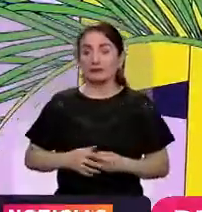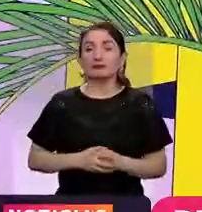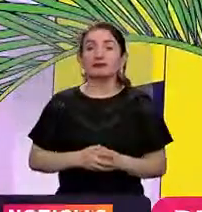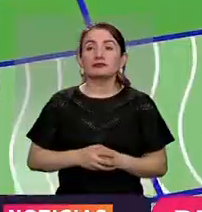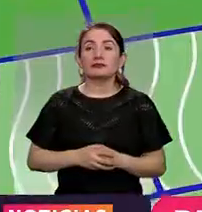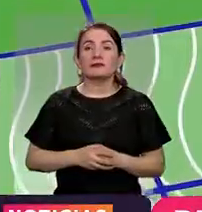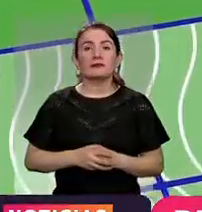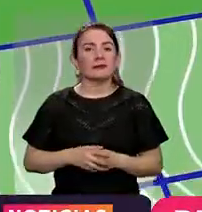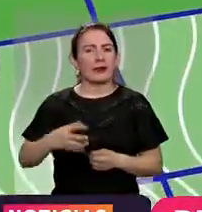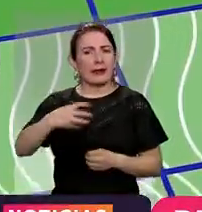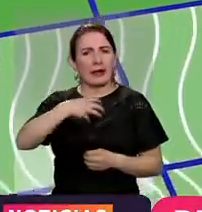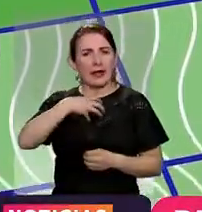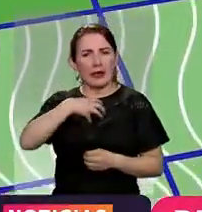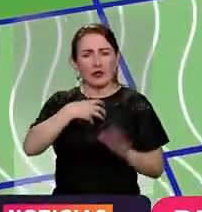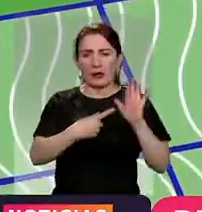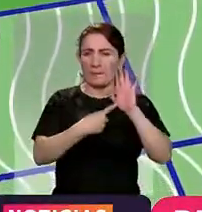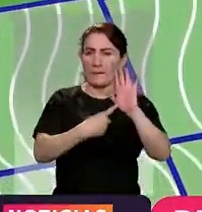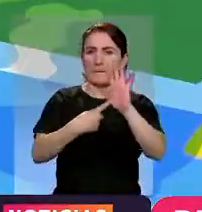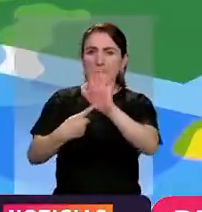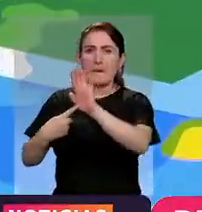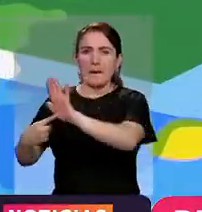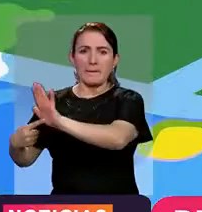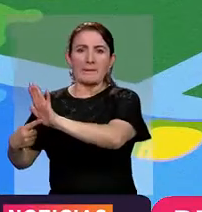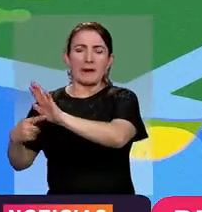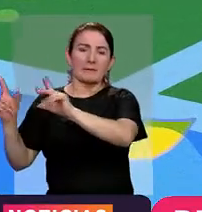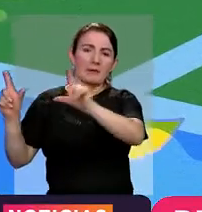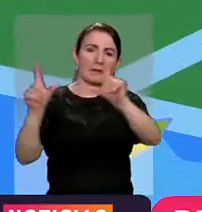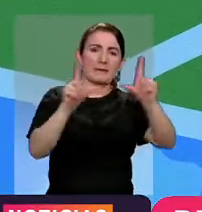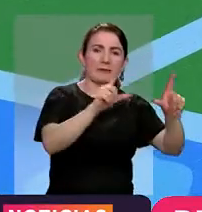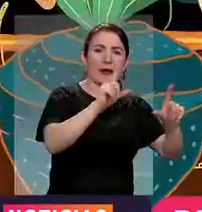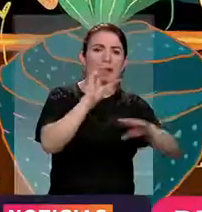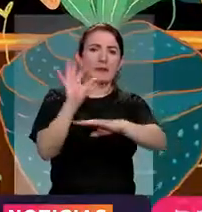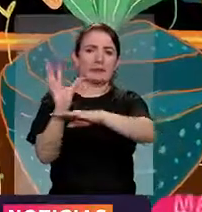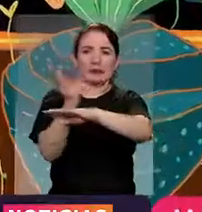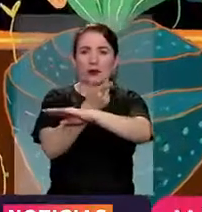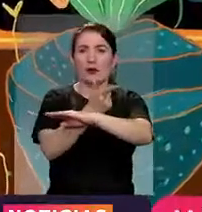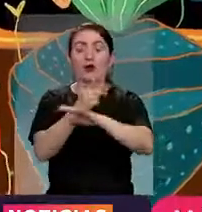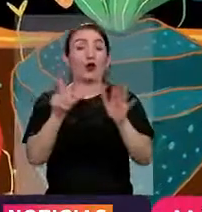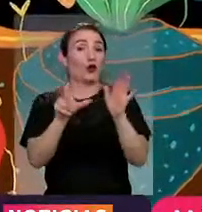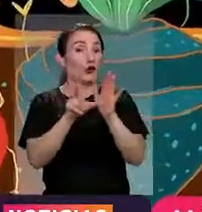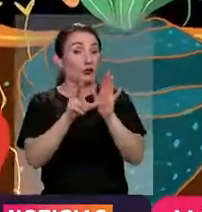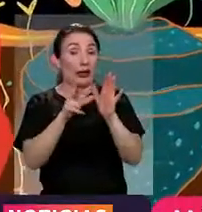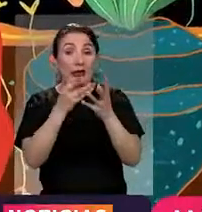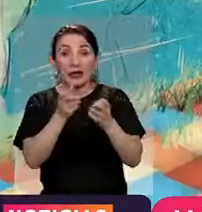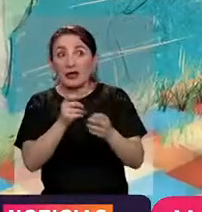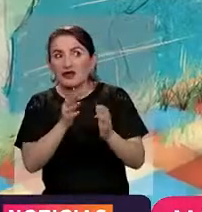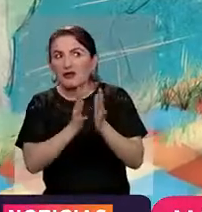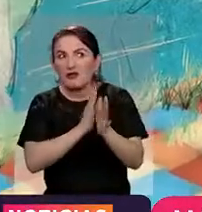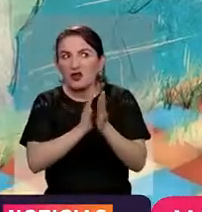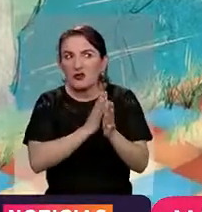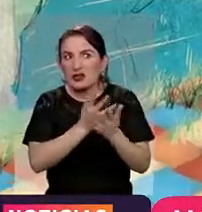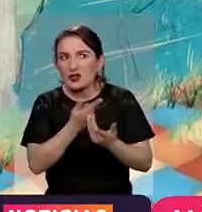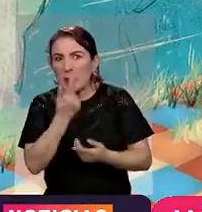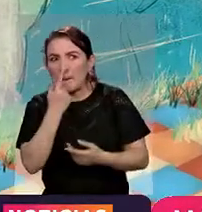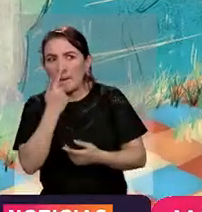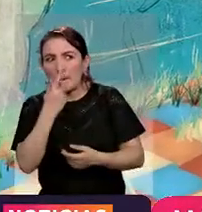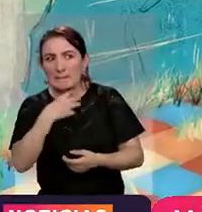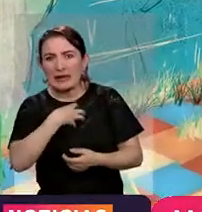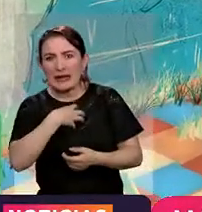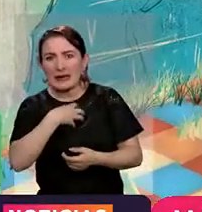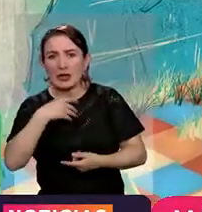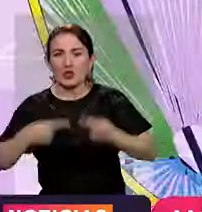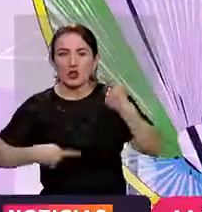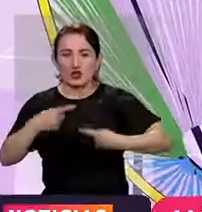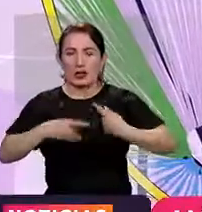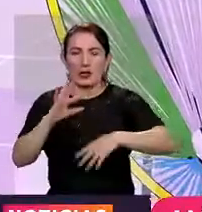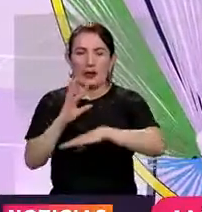ganadoras serán expuestas de manera permanente en 90 habitaciones nuevas de un hotel. Si desean información detallada de las obras ganadoras en el concurso